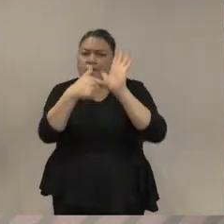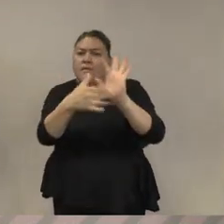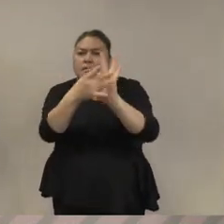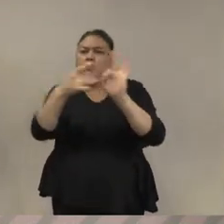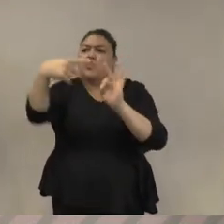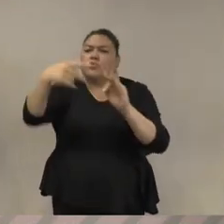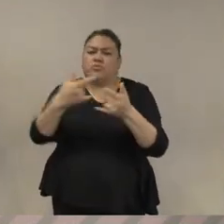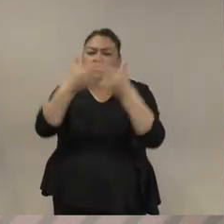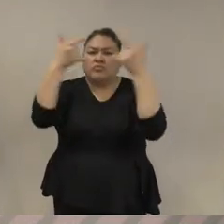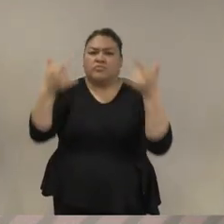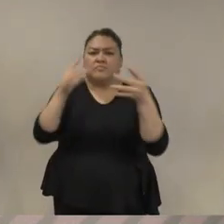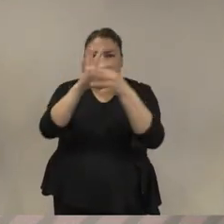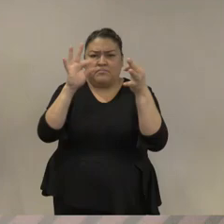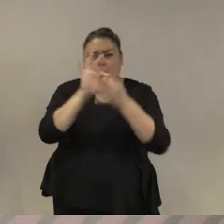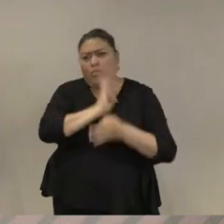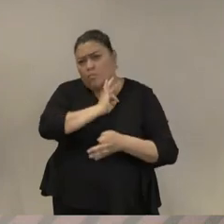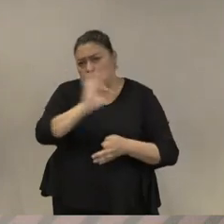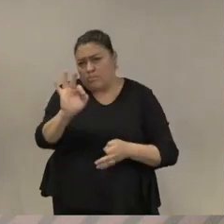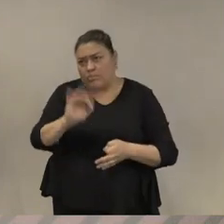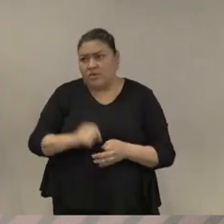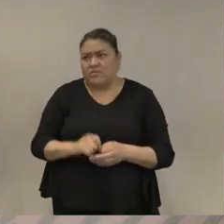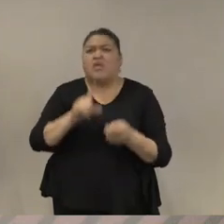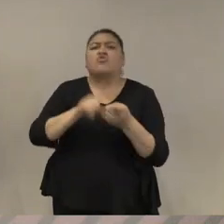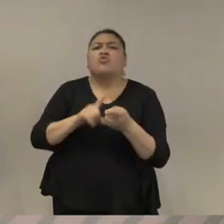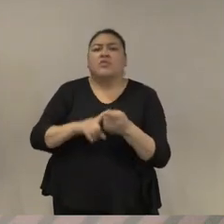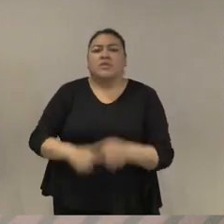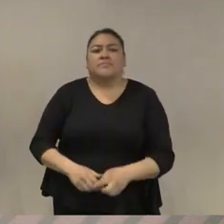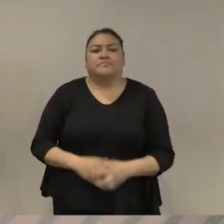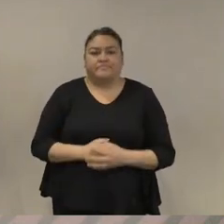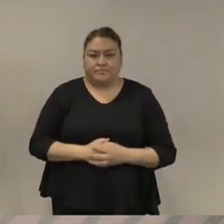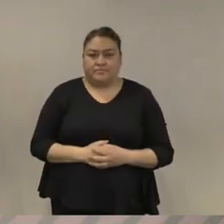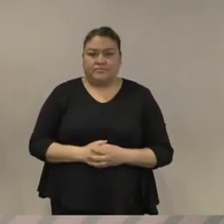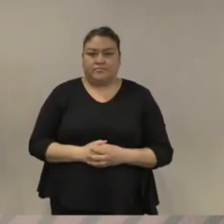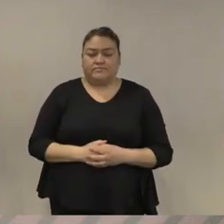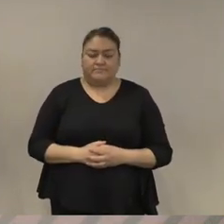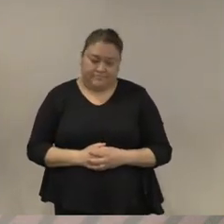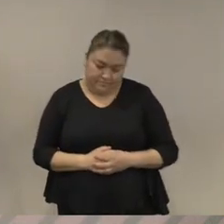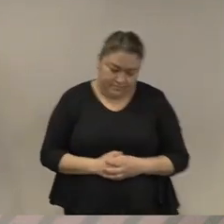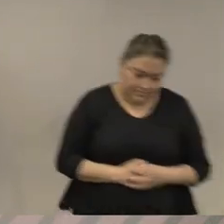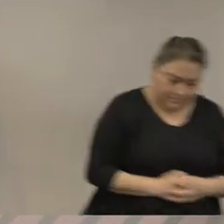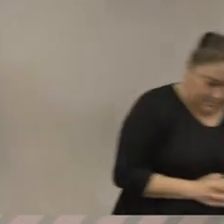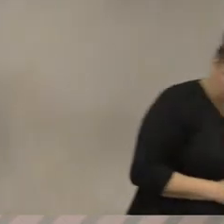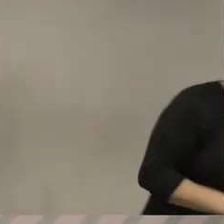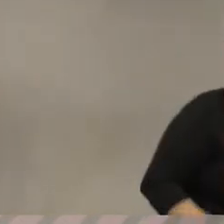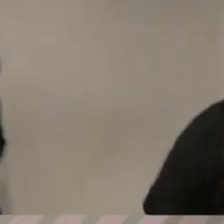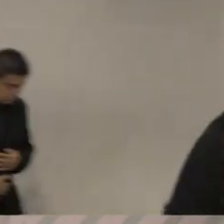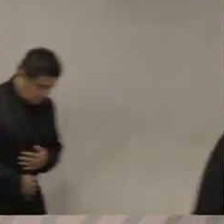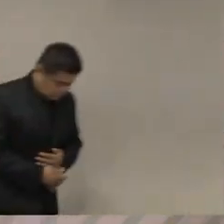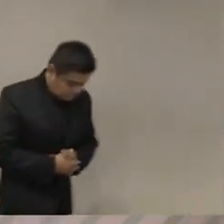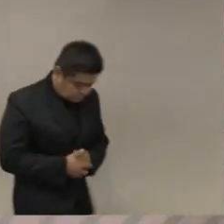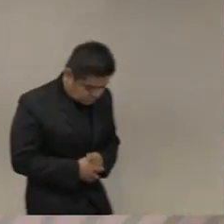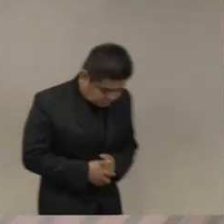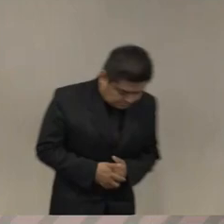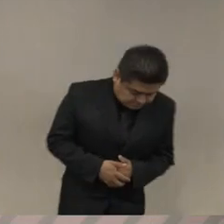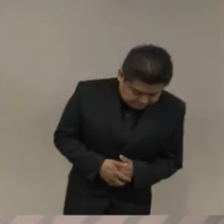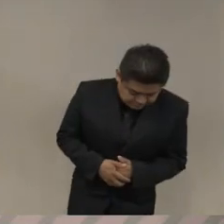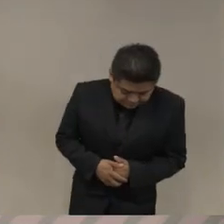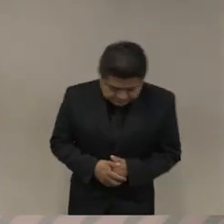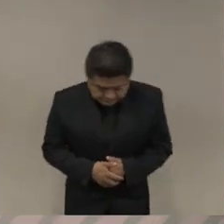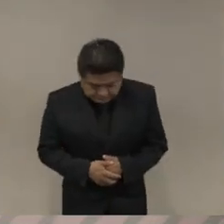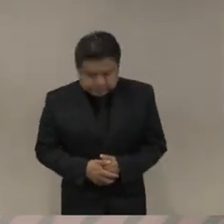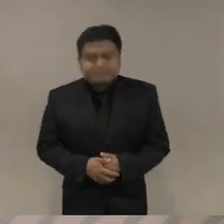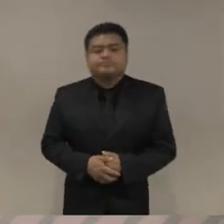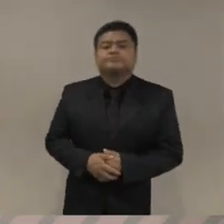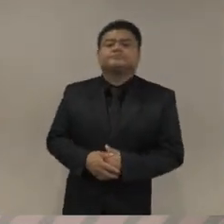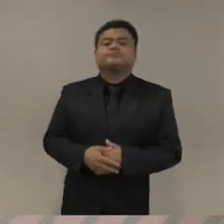poco sus propias historias ellos de dónde vienen eso les preguntamos les mandamos las preguntas y les dijimos cuéntenos de dónde viene la